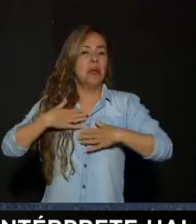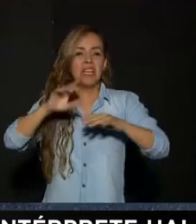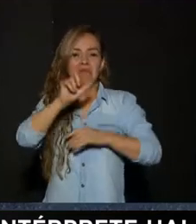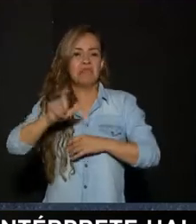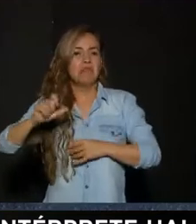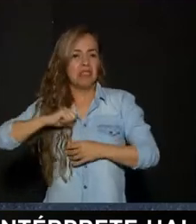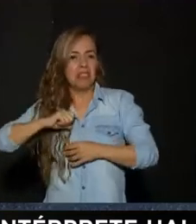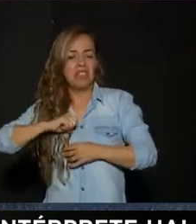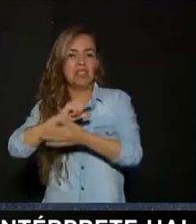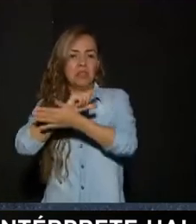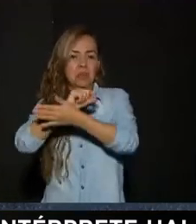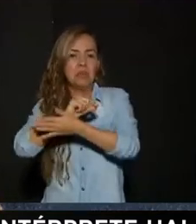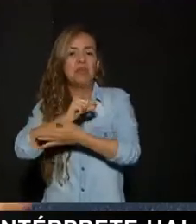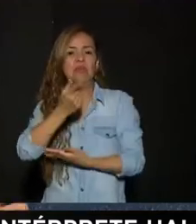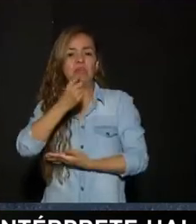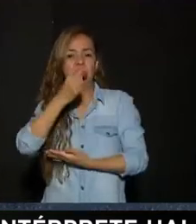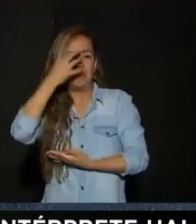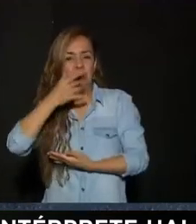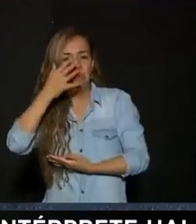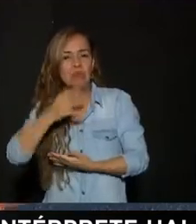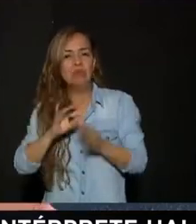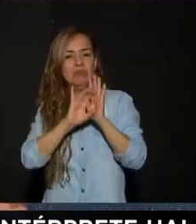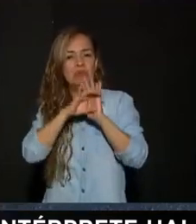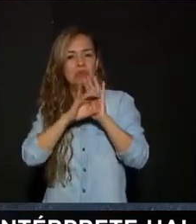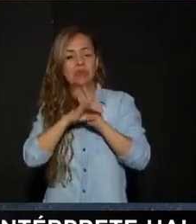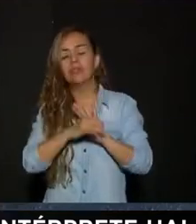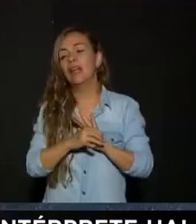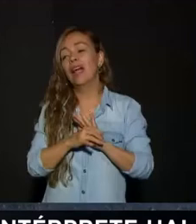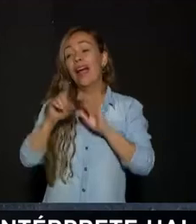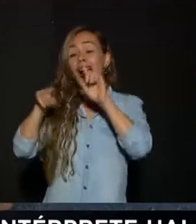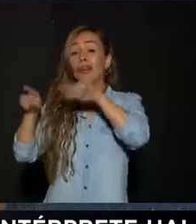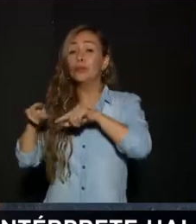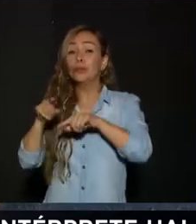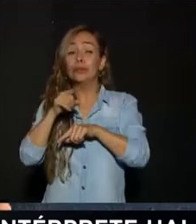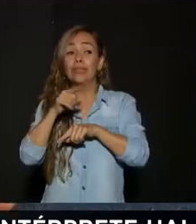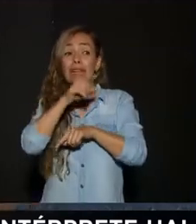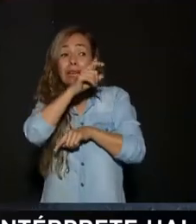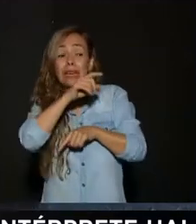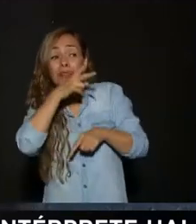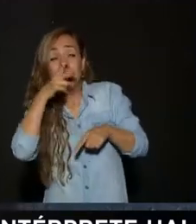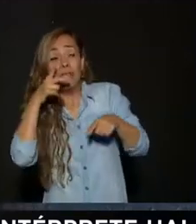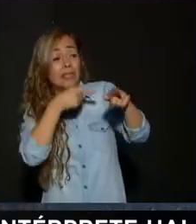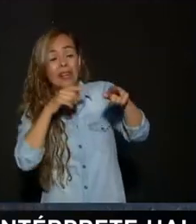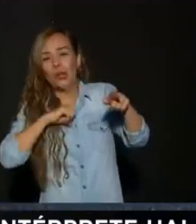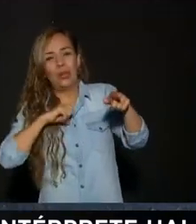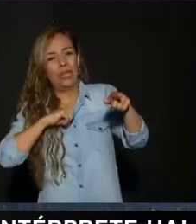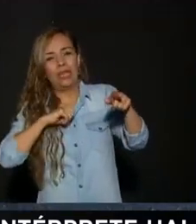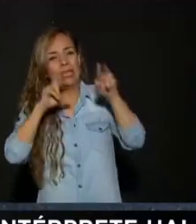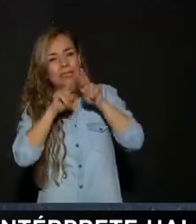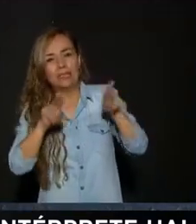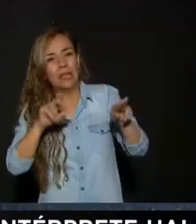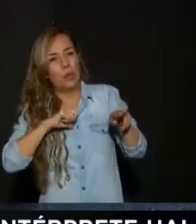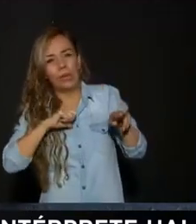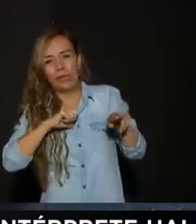La única limitación Es que Hay personas Los campesinos mismos Que de pronto No tienen internet De pronto No tienen un teléfono Pero ahí es donde Estamos nosotros